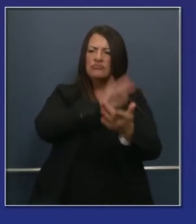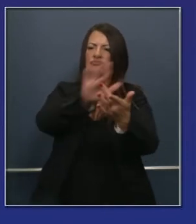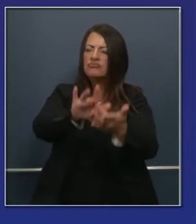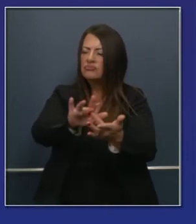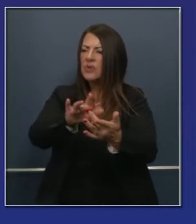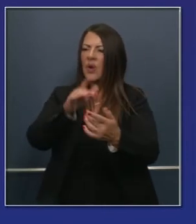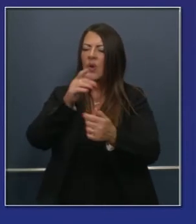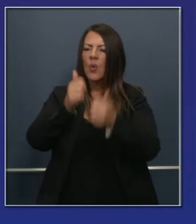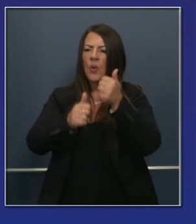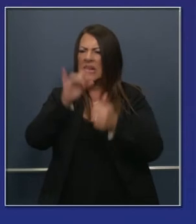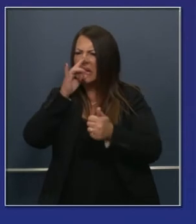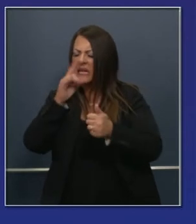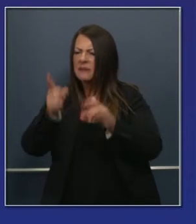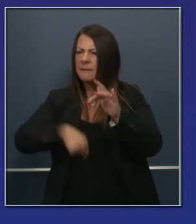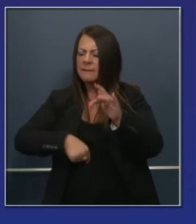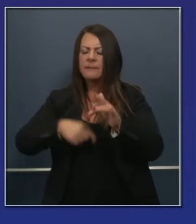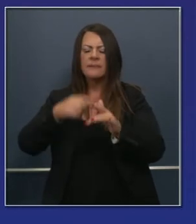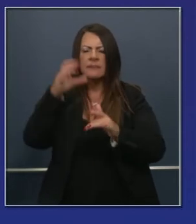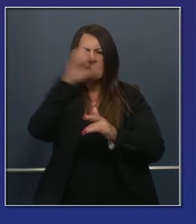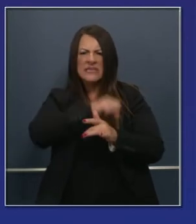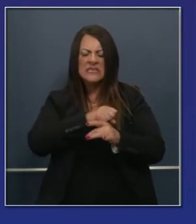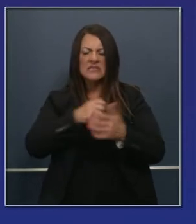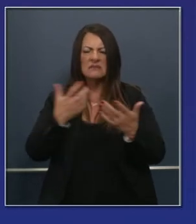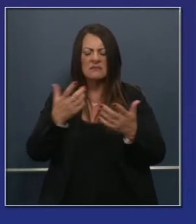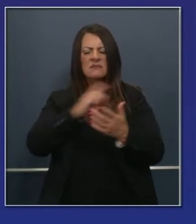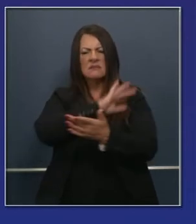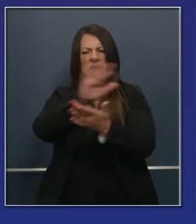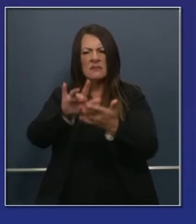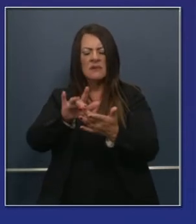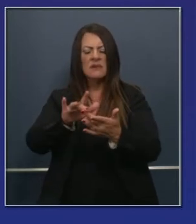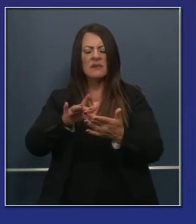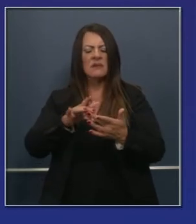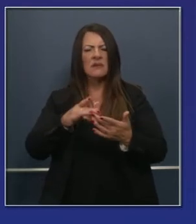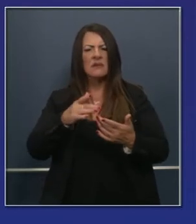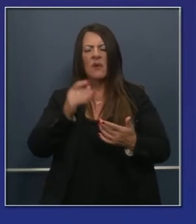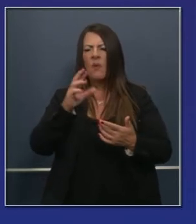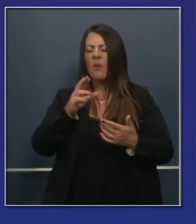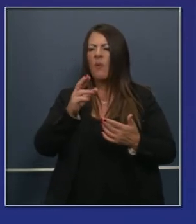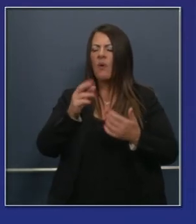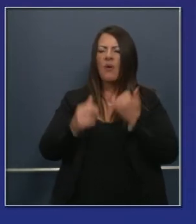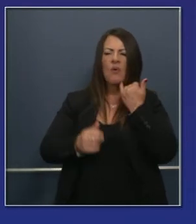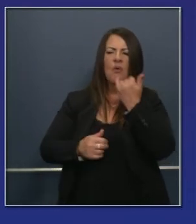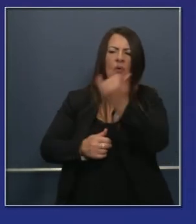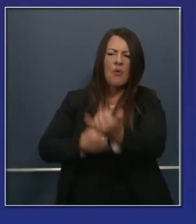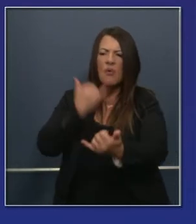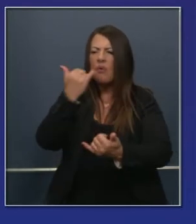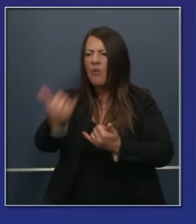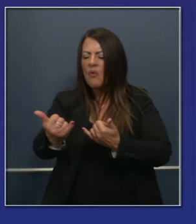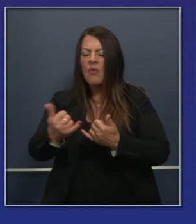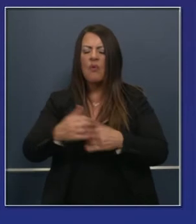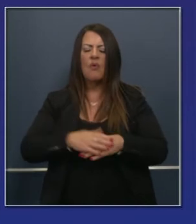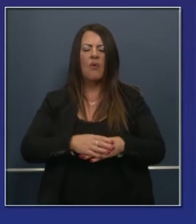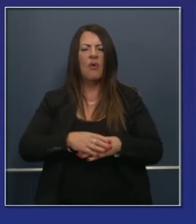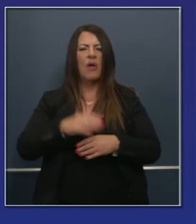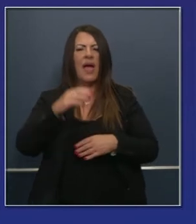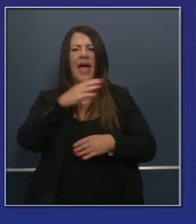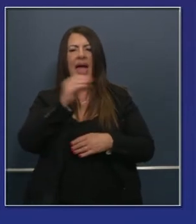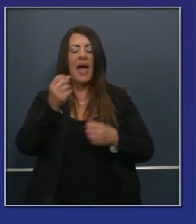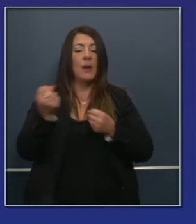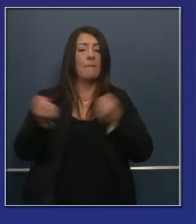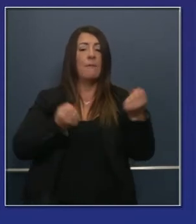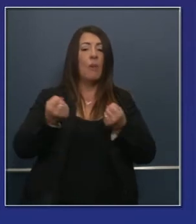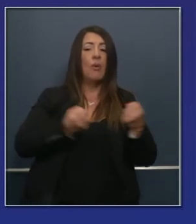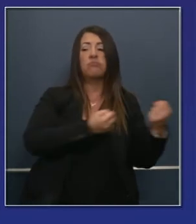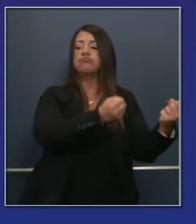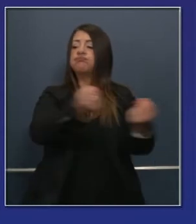el personal se puede reunir para ver cómo comunicarse con los estudiantes que no pudieron conectarse. Quizás hacer llamadas telefónicas. Tienen